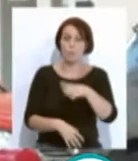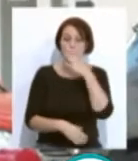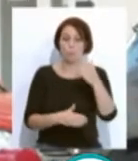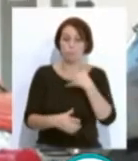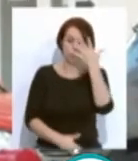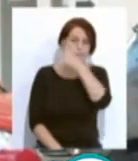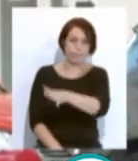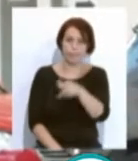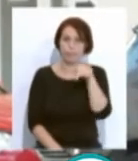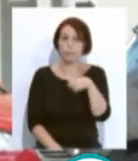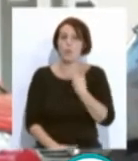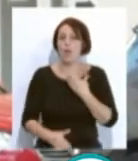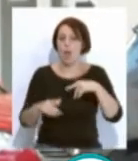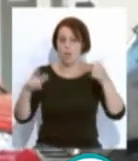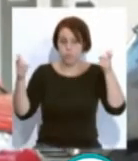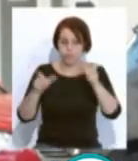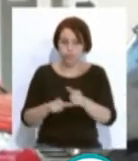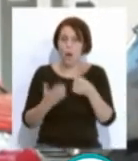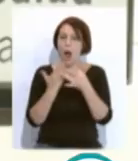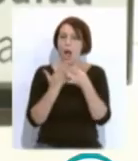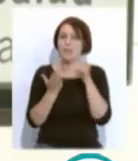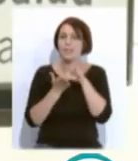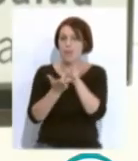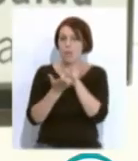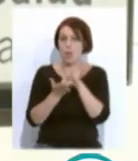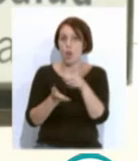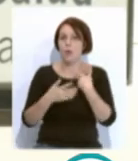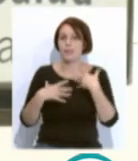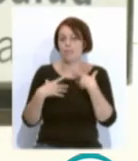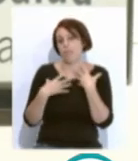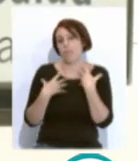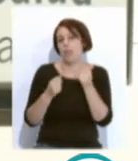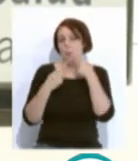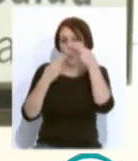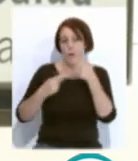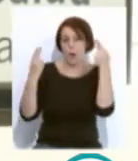denunciado como una merma en la calidad del servicio de la sanidad pública.